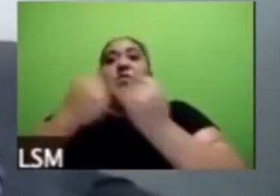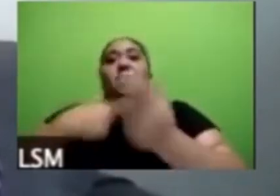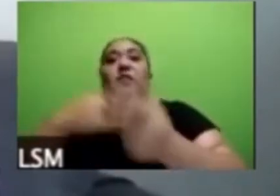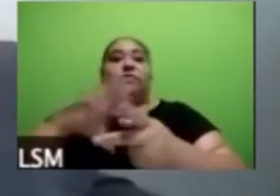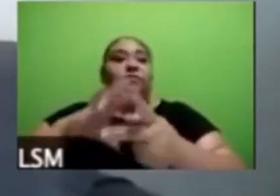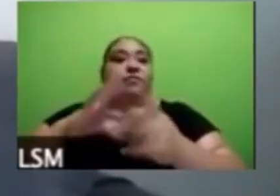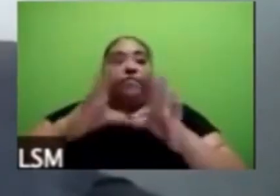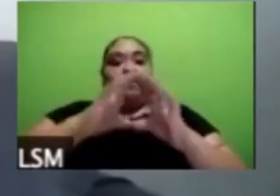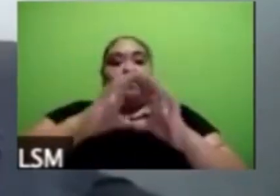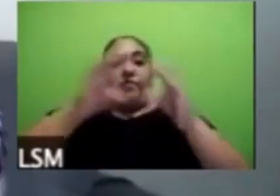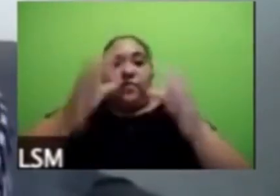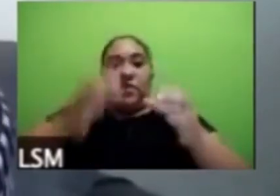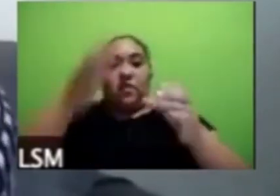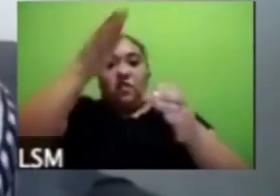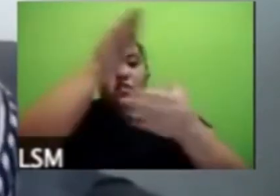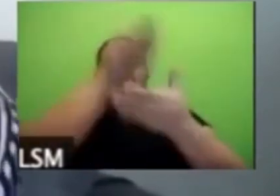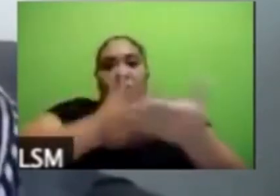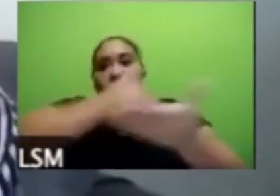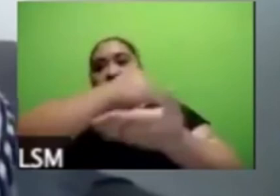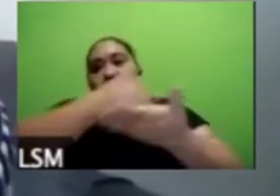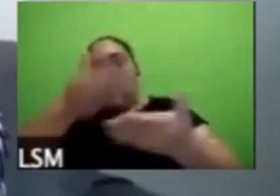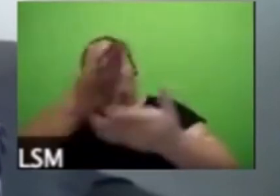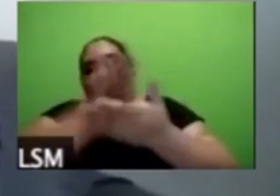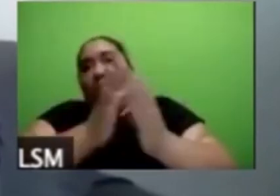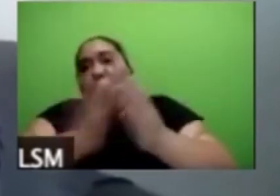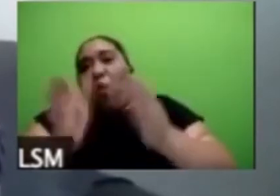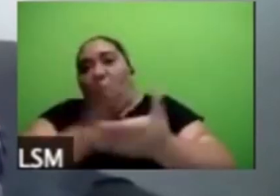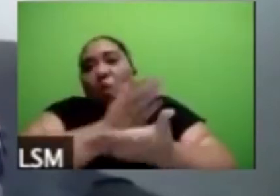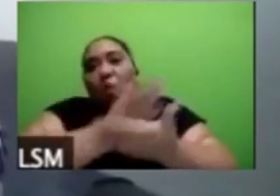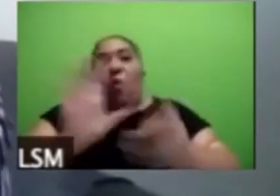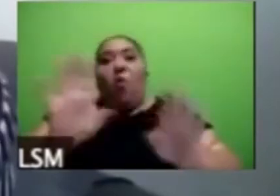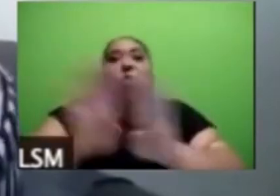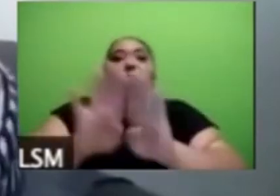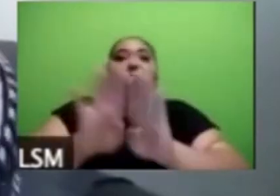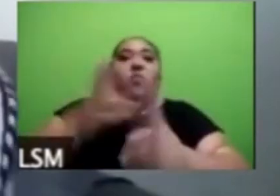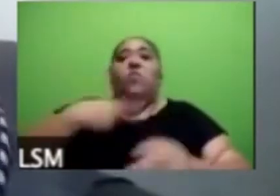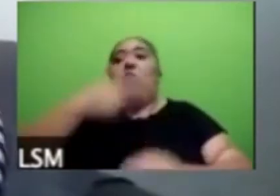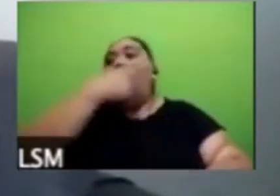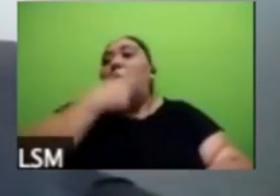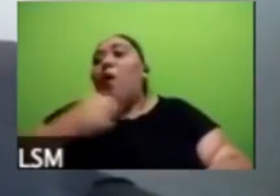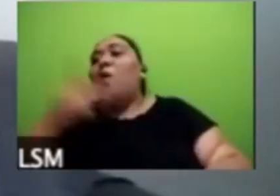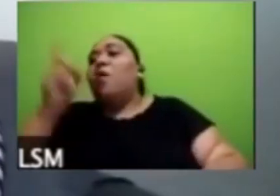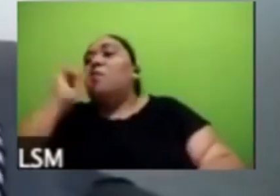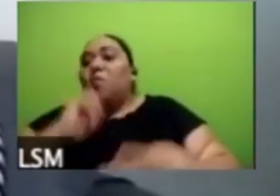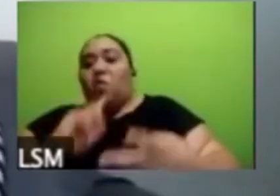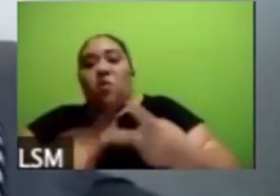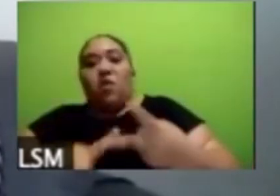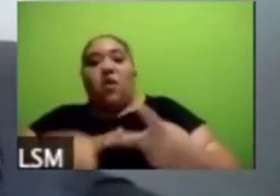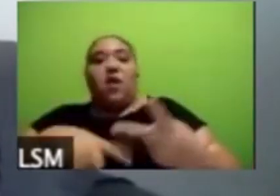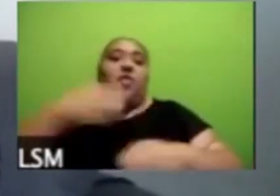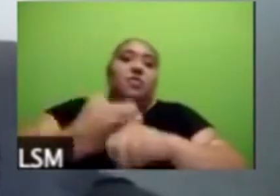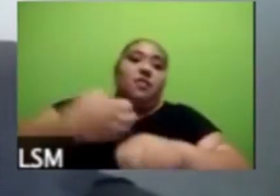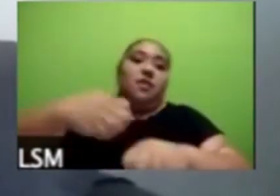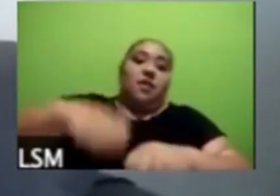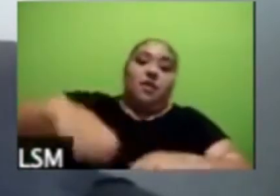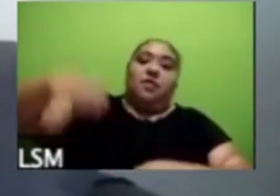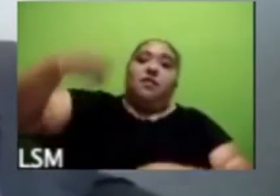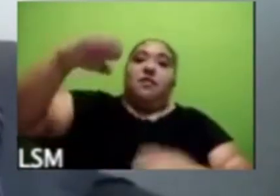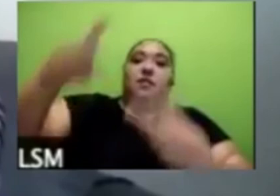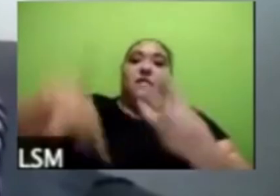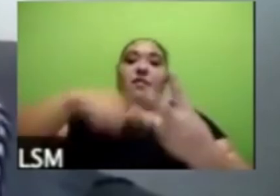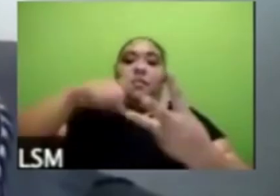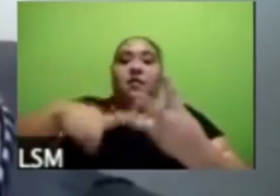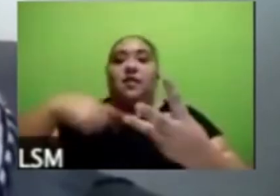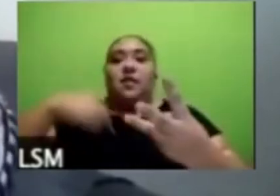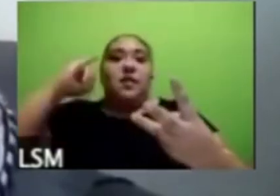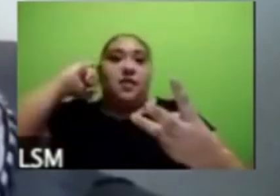siempre o sea saber obviamente el sexo la edad y como dice Ricardo la condición étnica pero